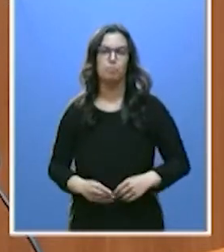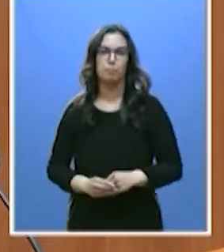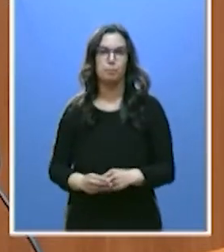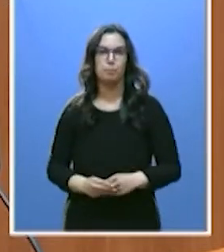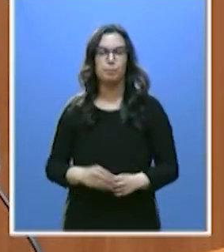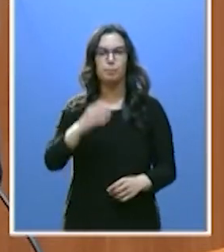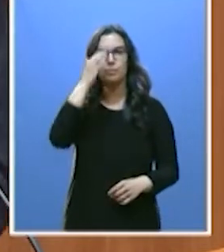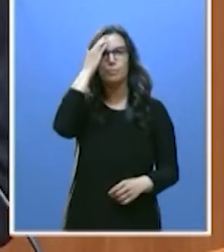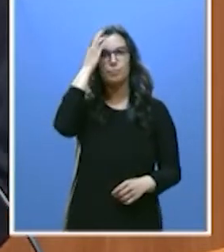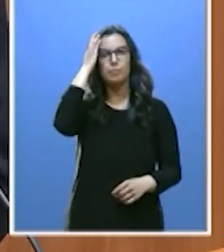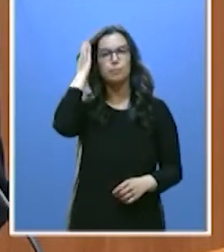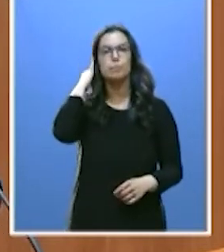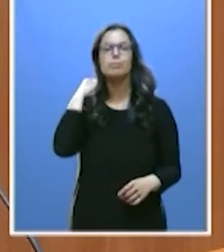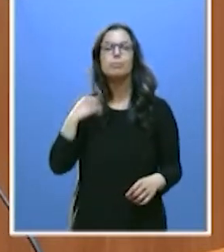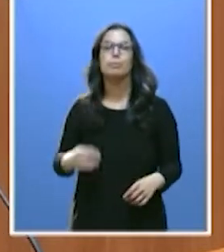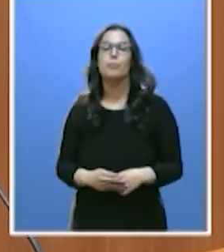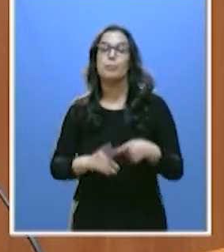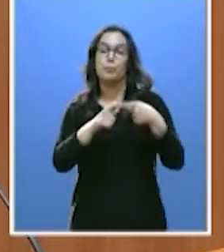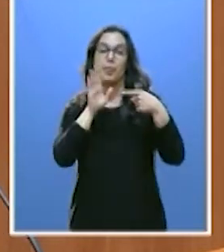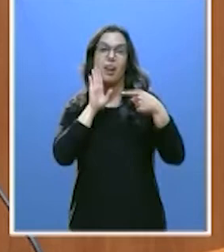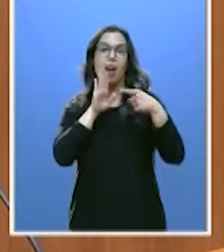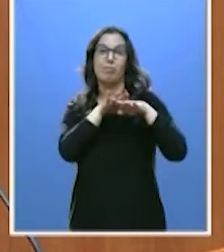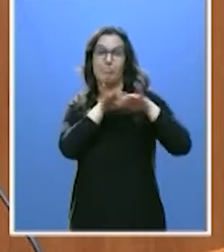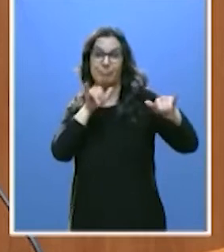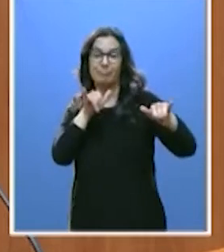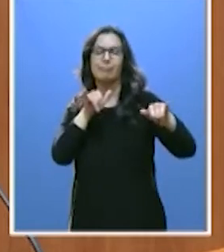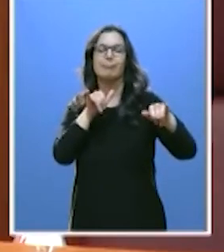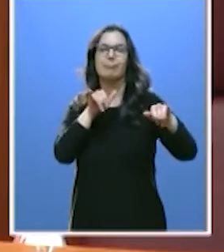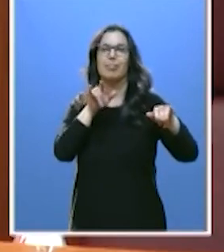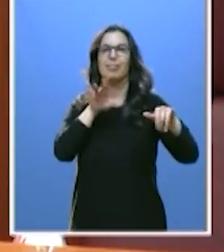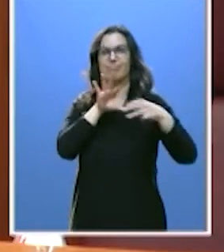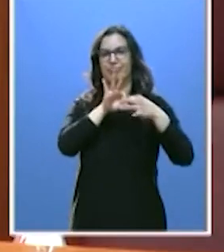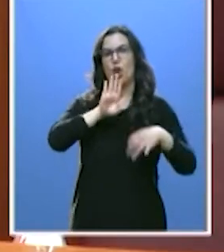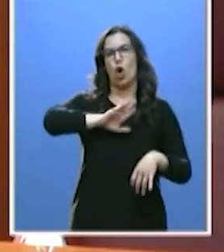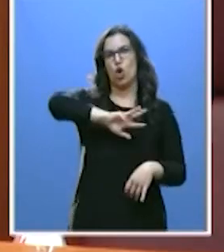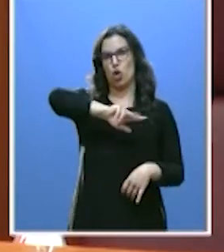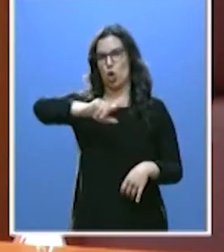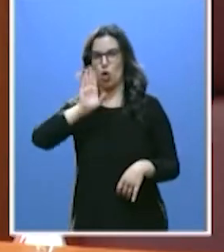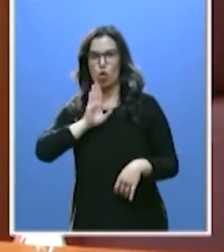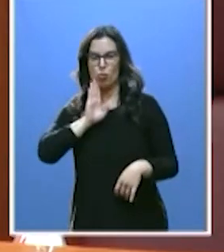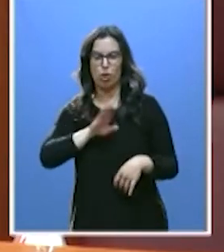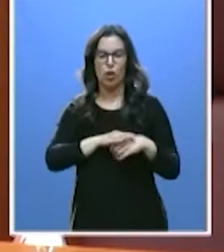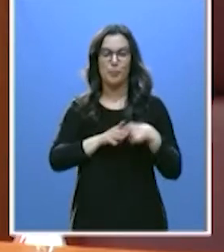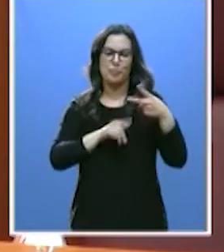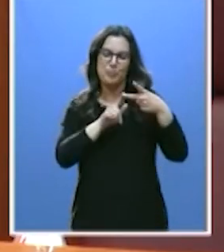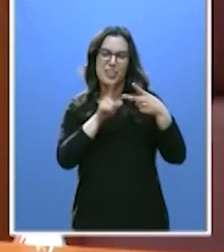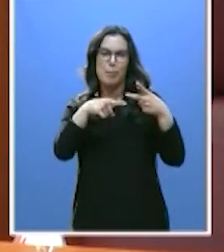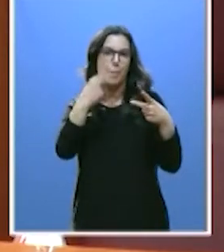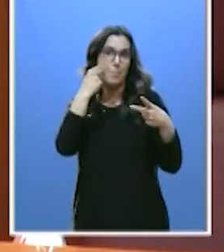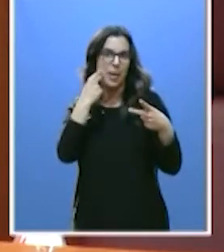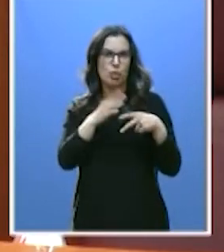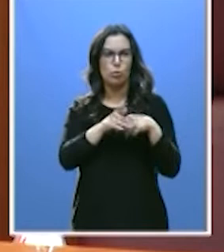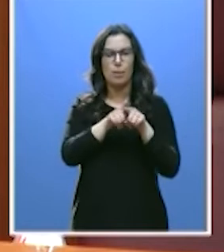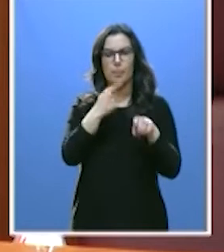El temor es otra de las raíces de la corrupción. El temor a ser calumniado, a ser